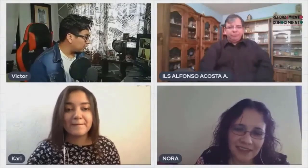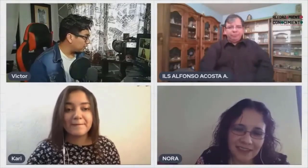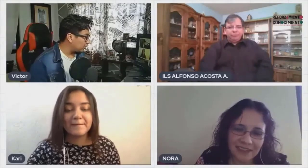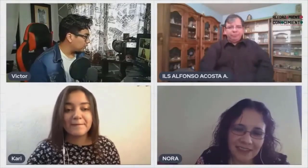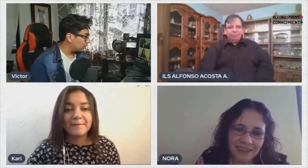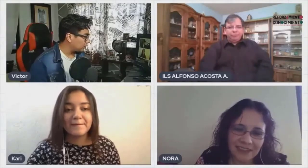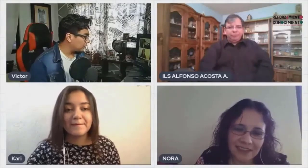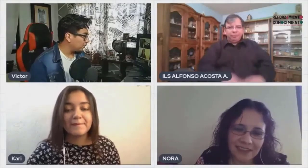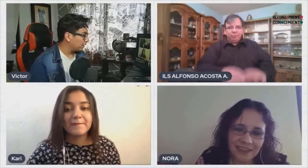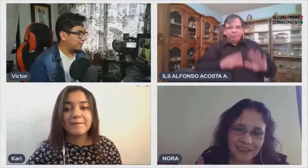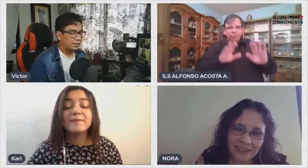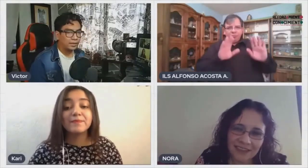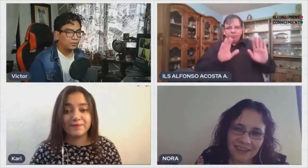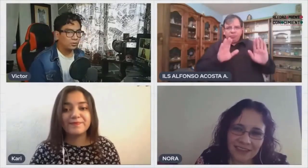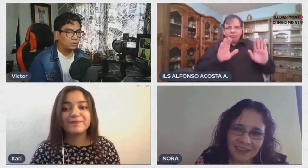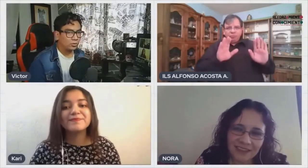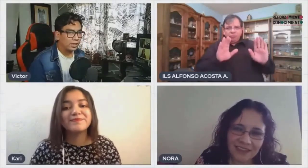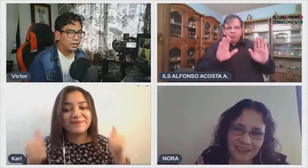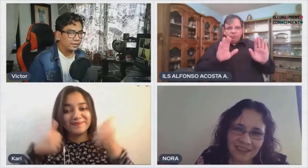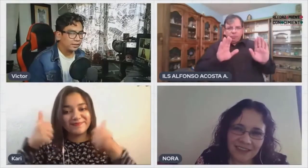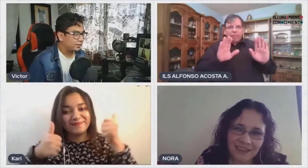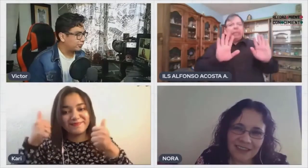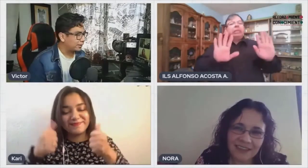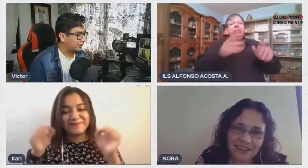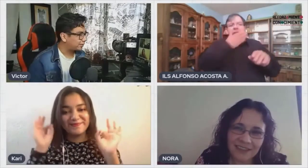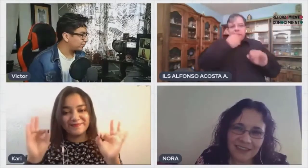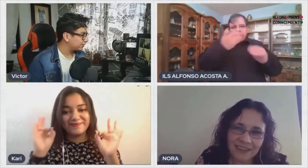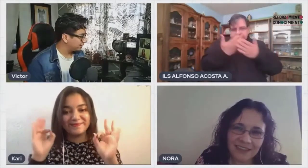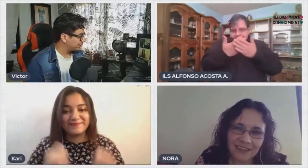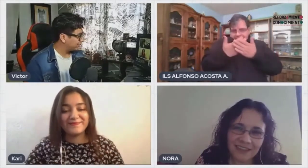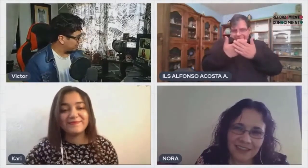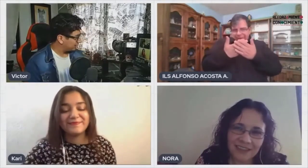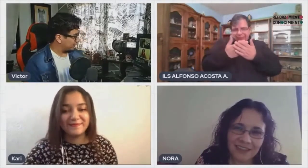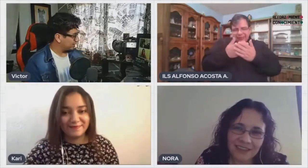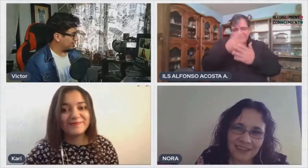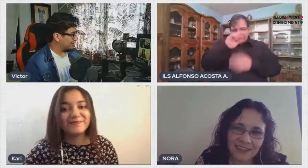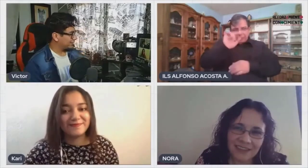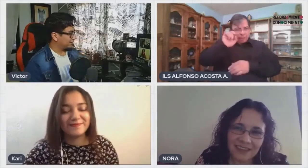Mientras chicos, no olviden dejarnos un like y compartirnos.